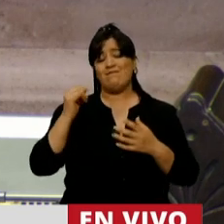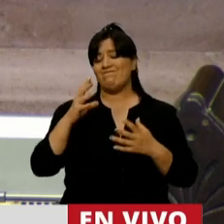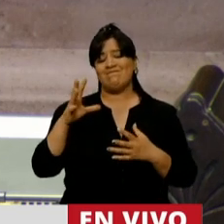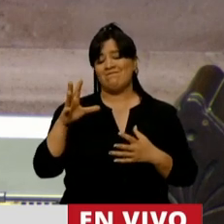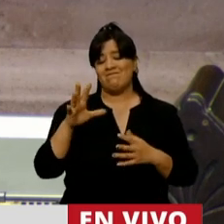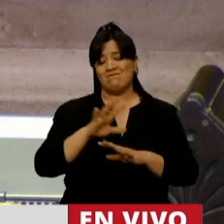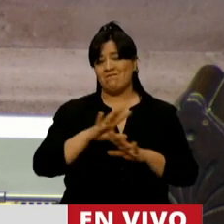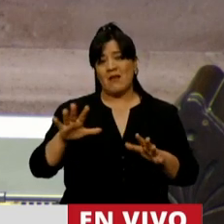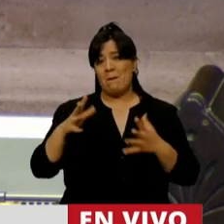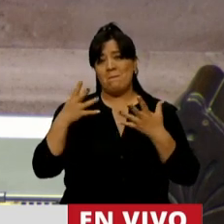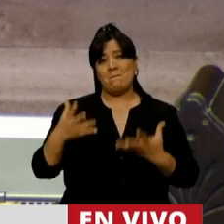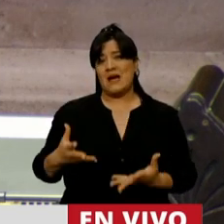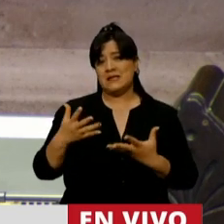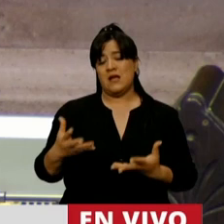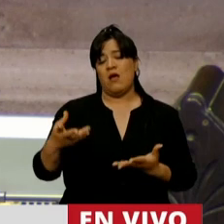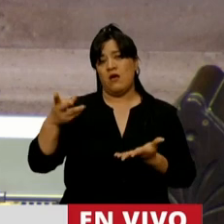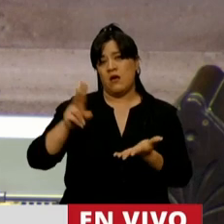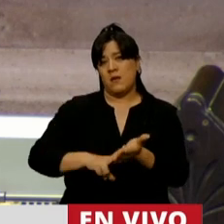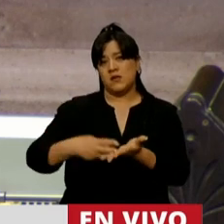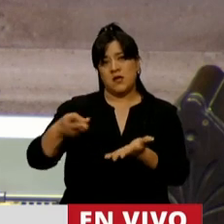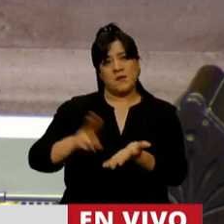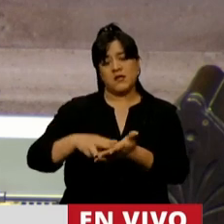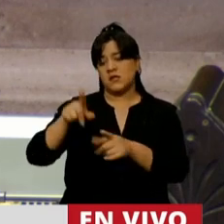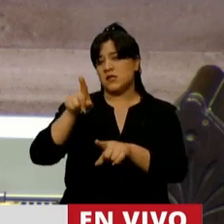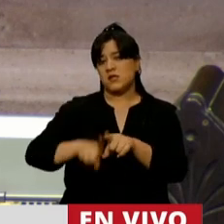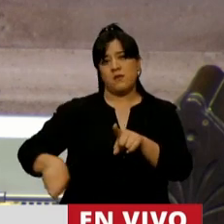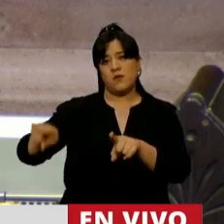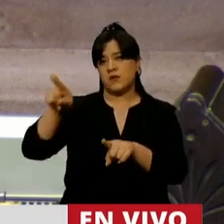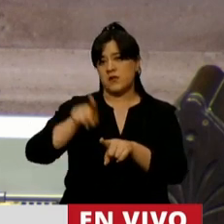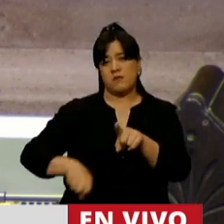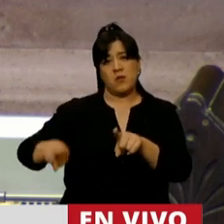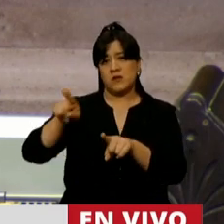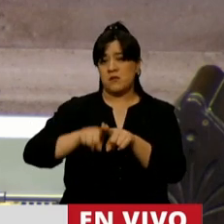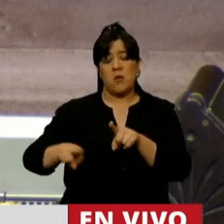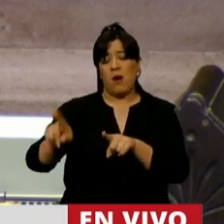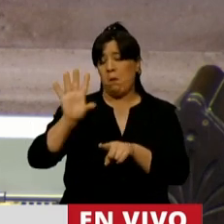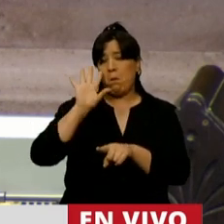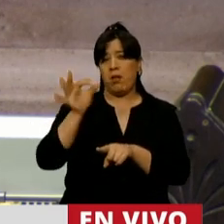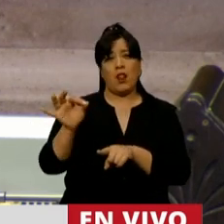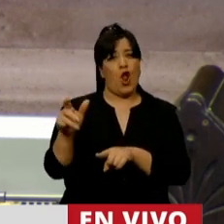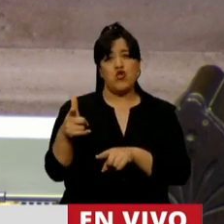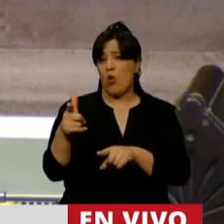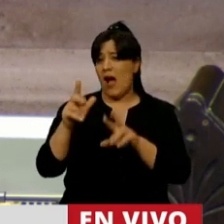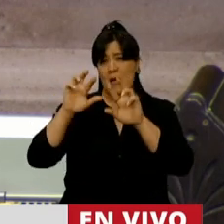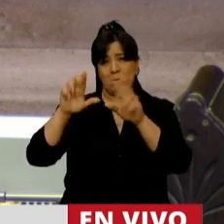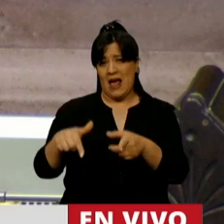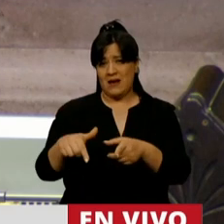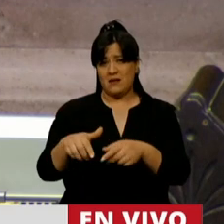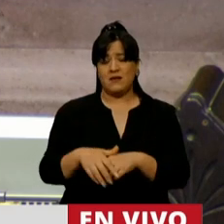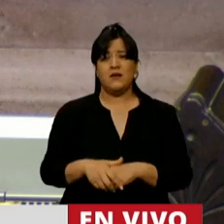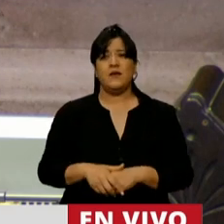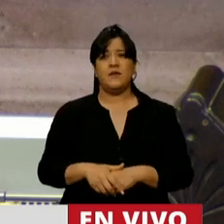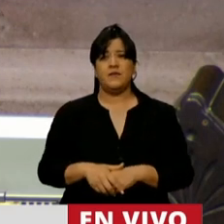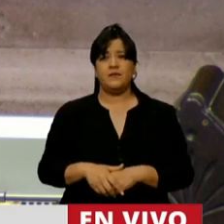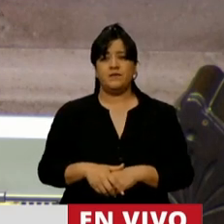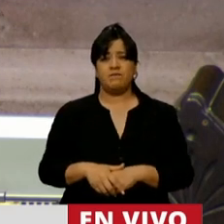inagotable y reiterativo de quienes no tienen un plan, no sólo tienen un plan, sino